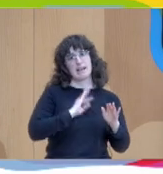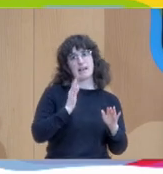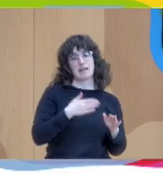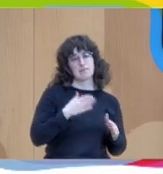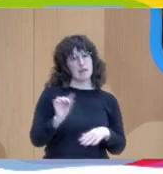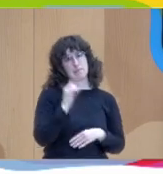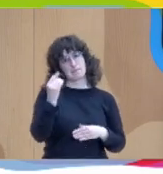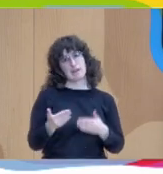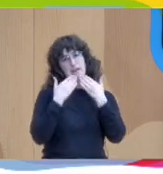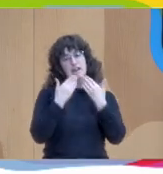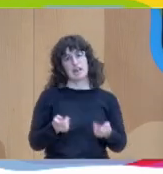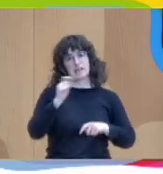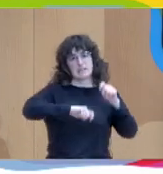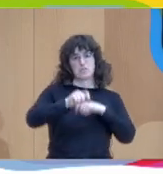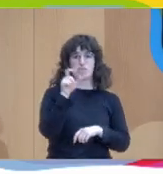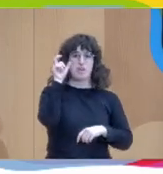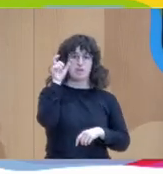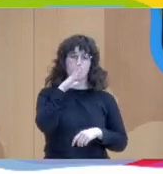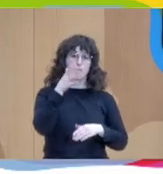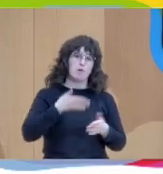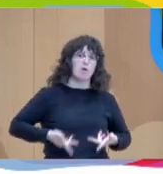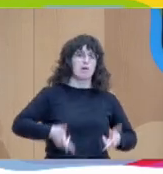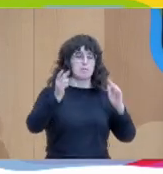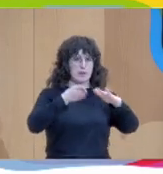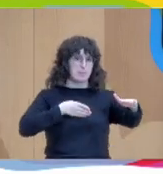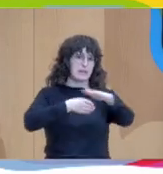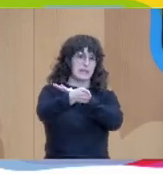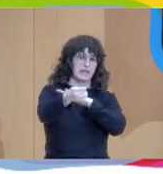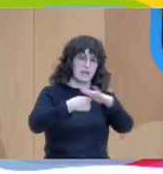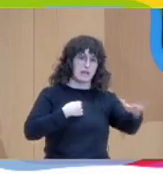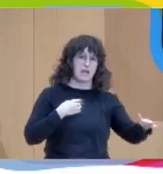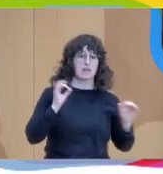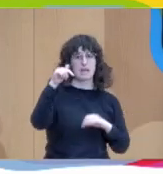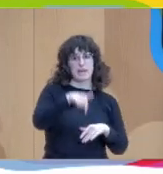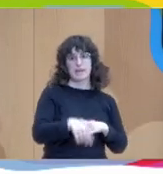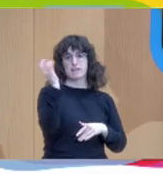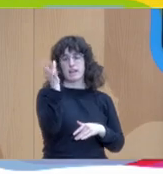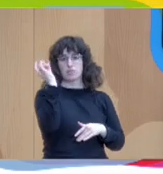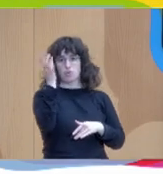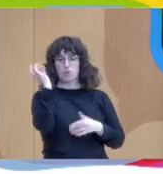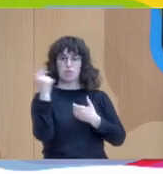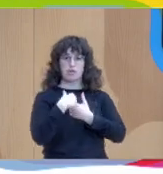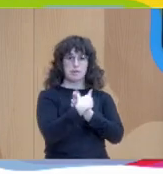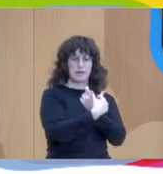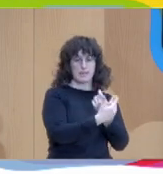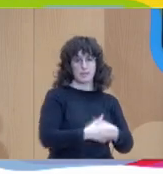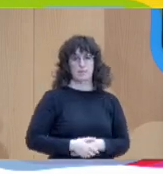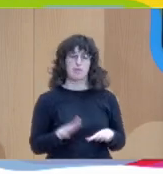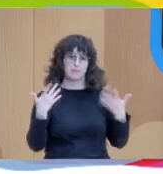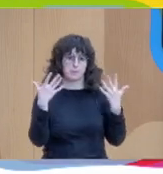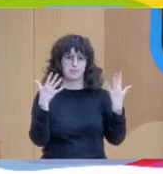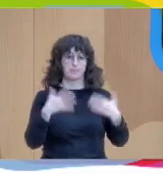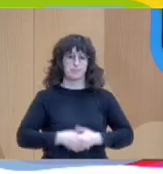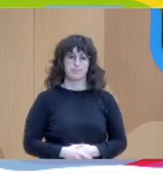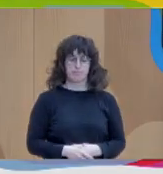gracias a la Asociación EUNATE que nos ha hecho accesible este acto estas jornadas a la Asociación EUNATE